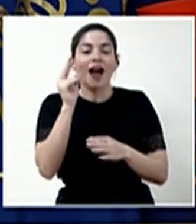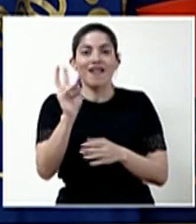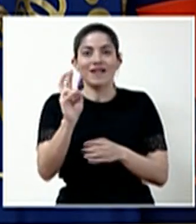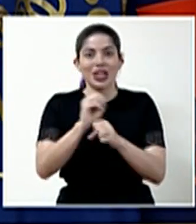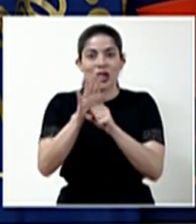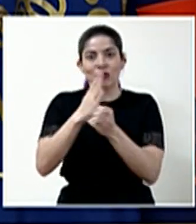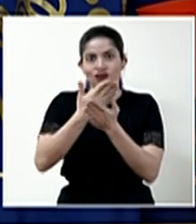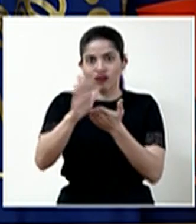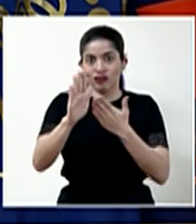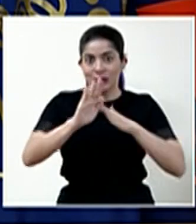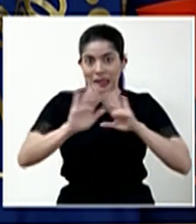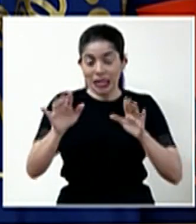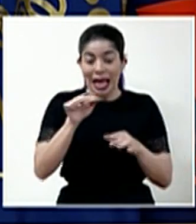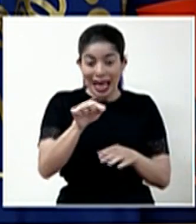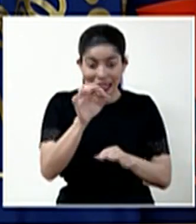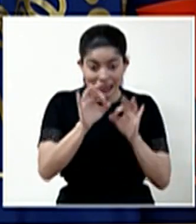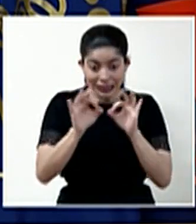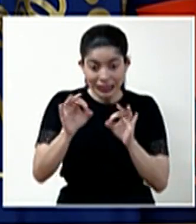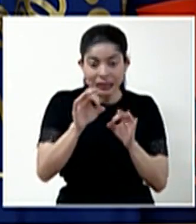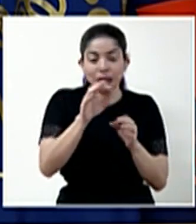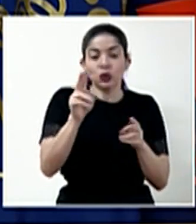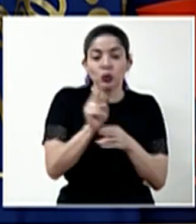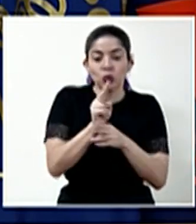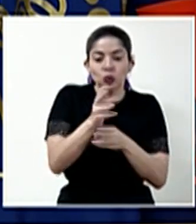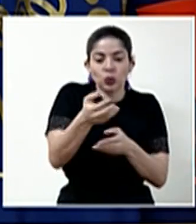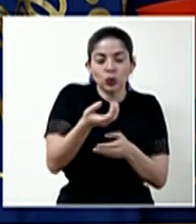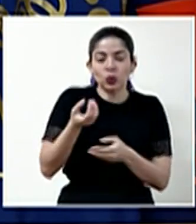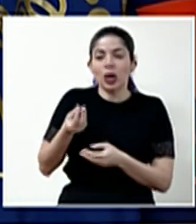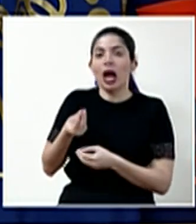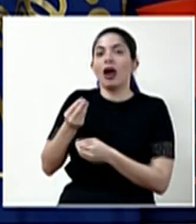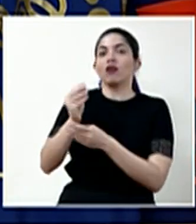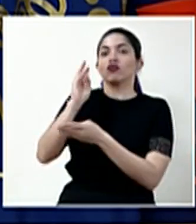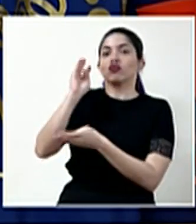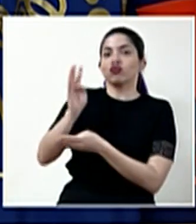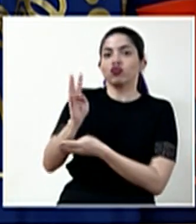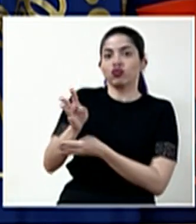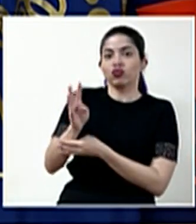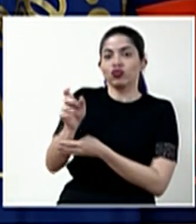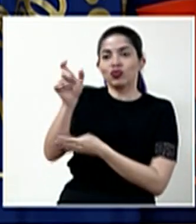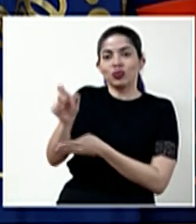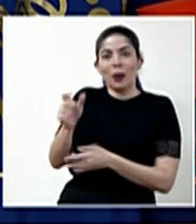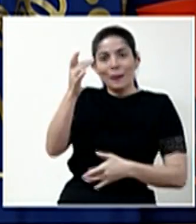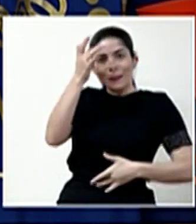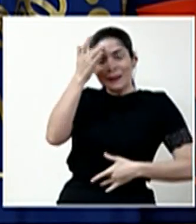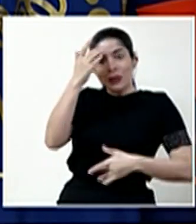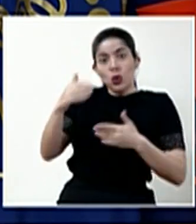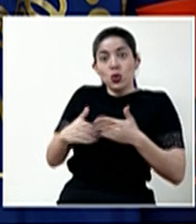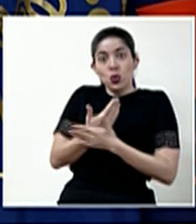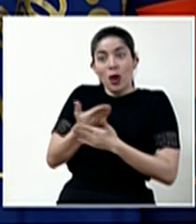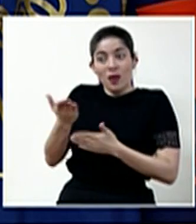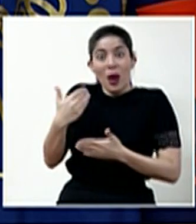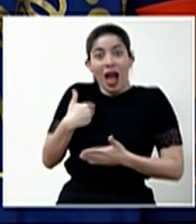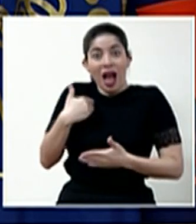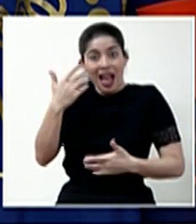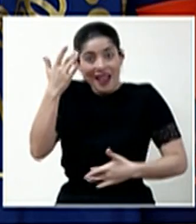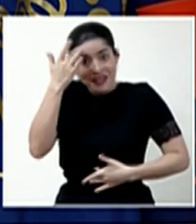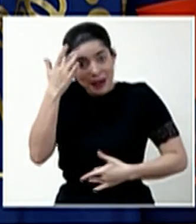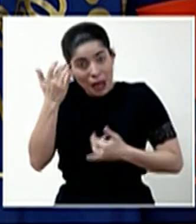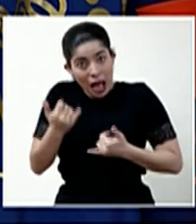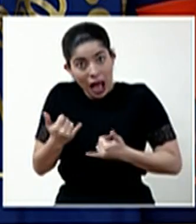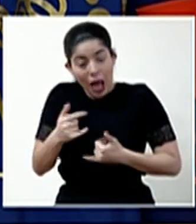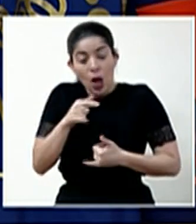mediante esa transfusión de plasma en un paciente nuevo que está sufriendo la enfermedad